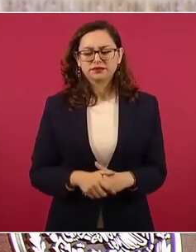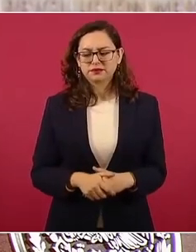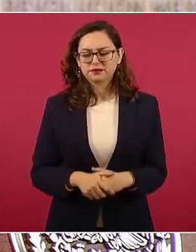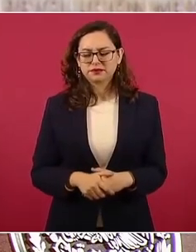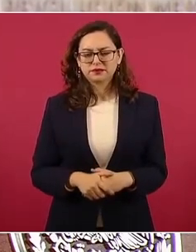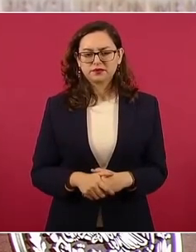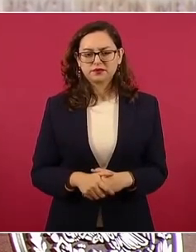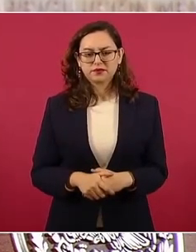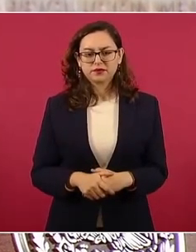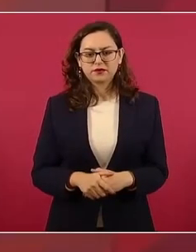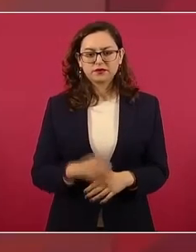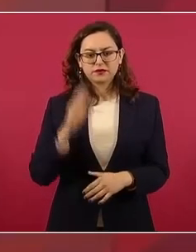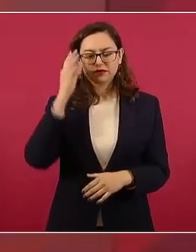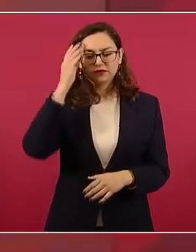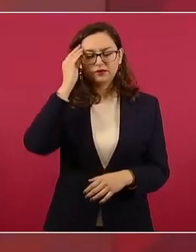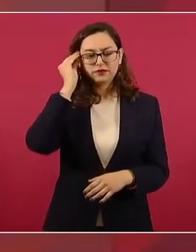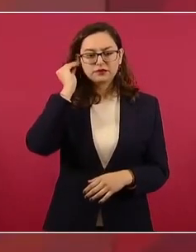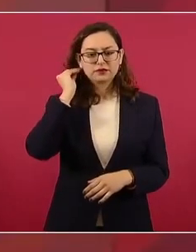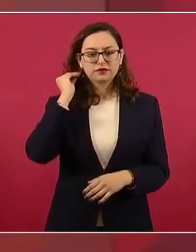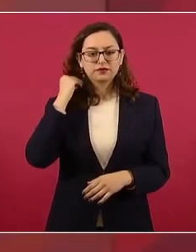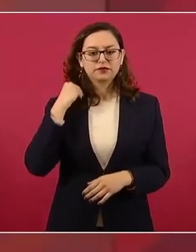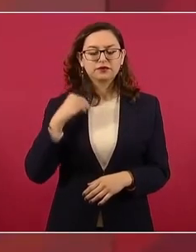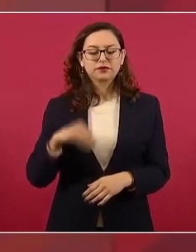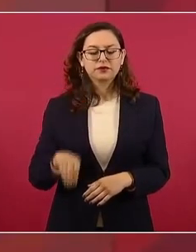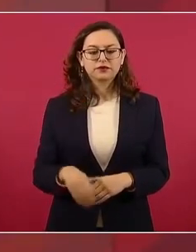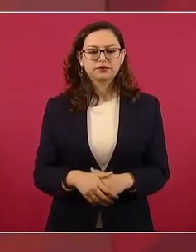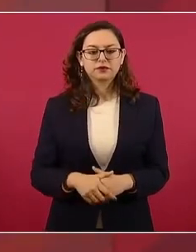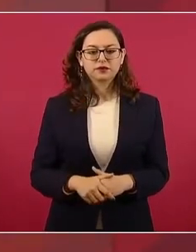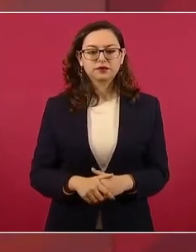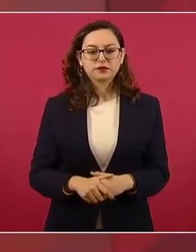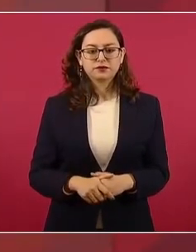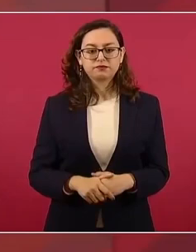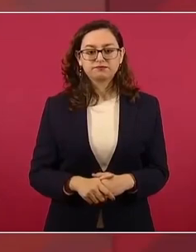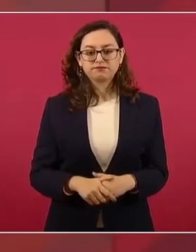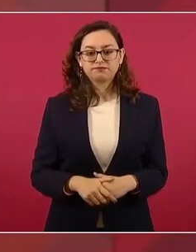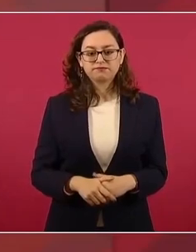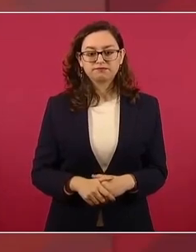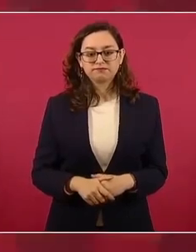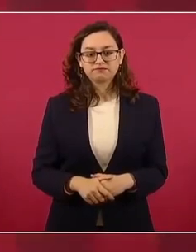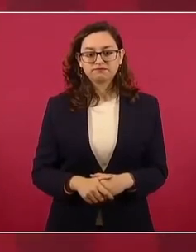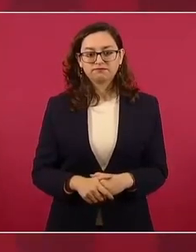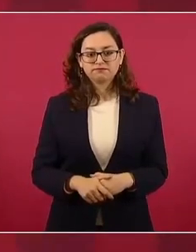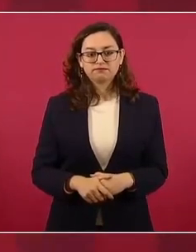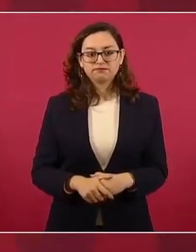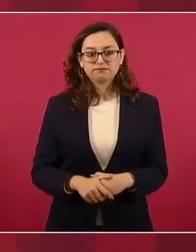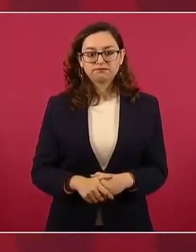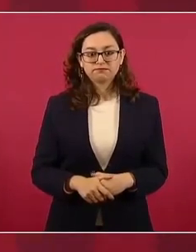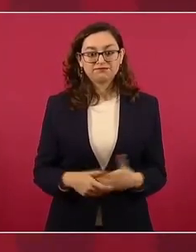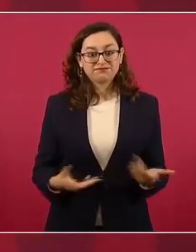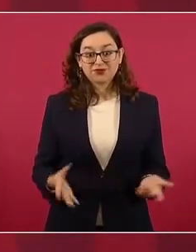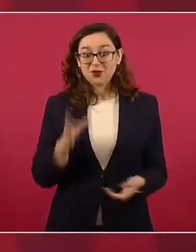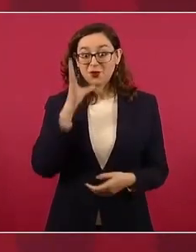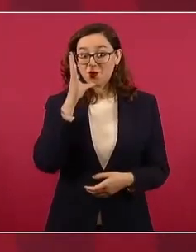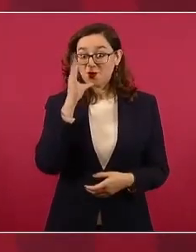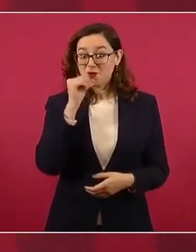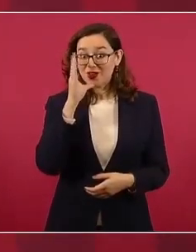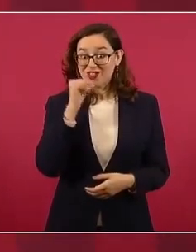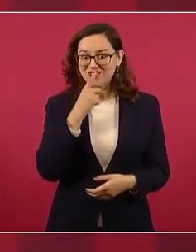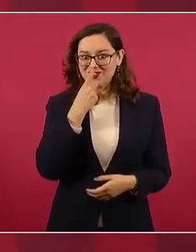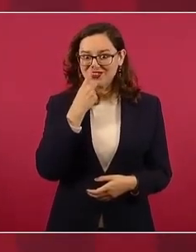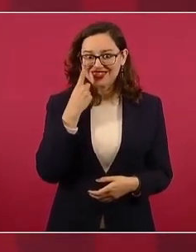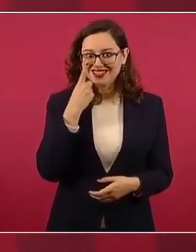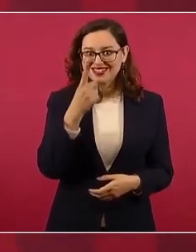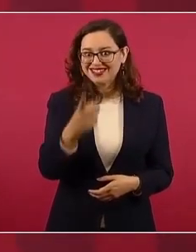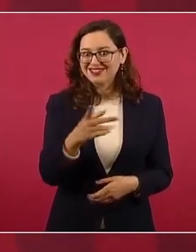y no puedo hablar más porque no lo vayan a utilizar. Los